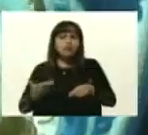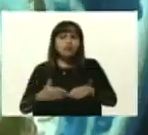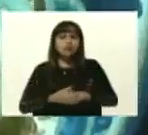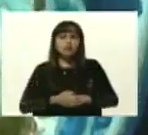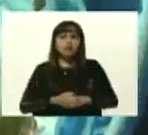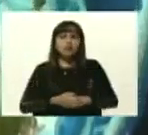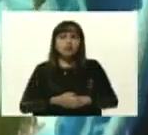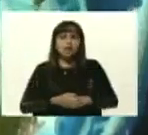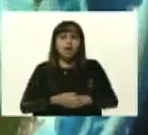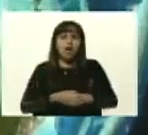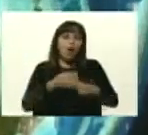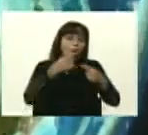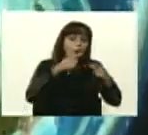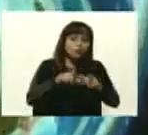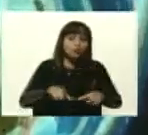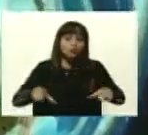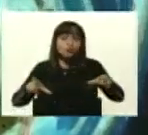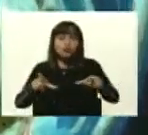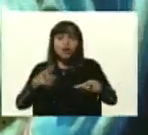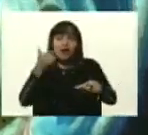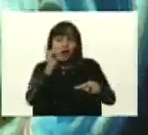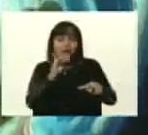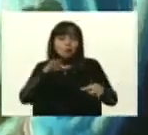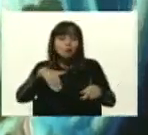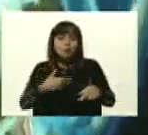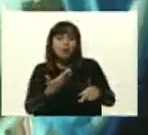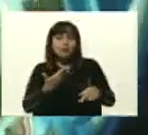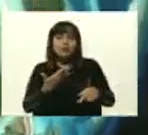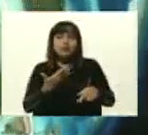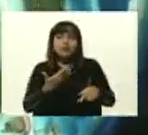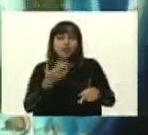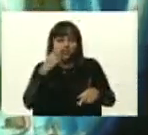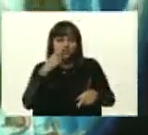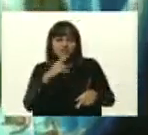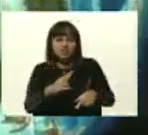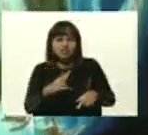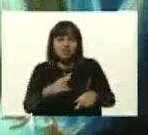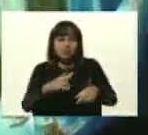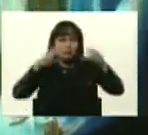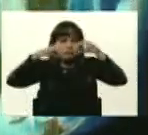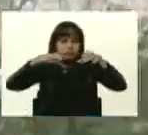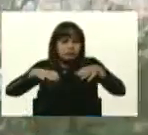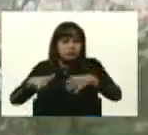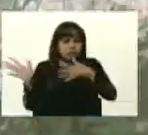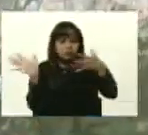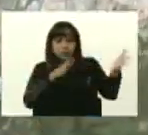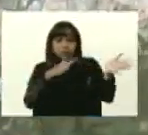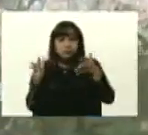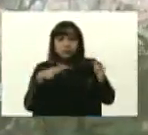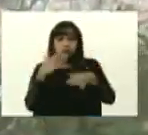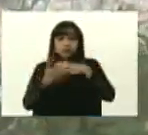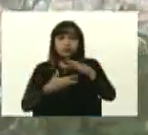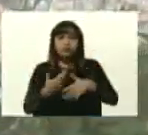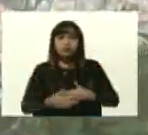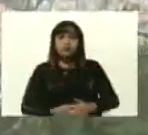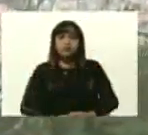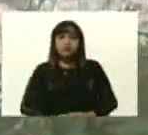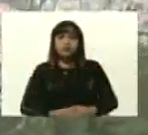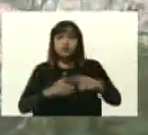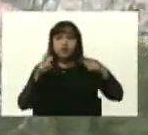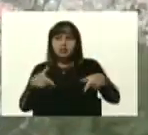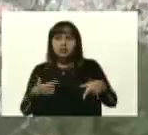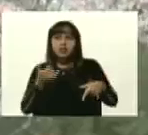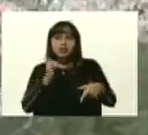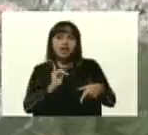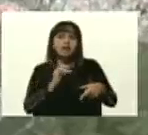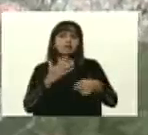aquellas cuencas altas que puedan ser susceptibles de verse afectadas por estos riesgos climáticos y por consecuencia afectar